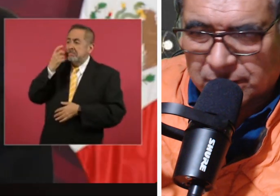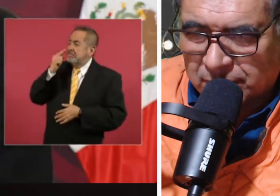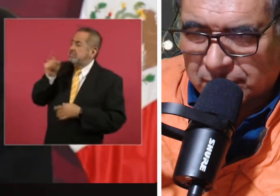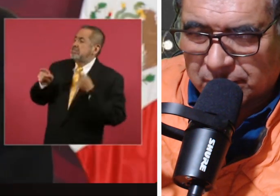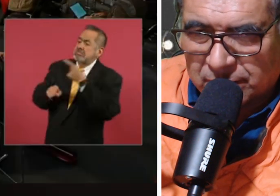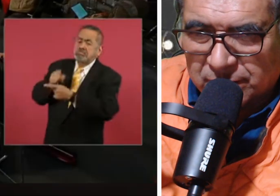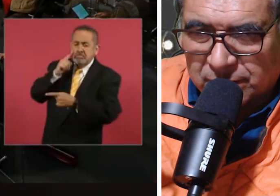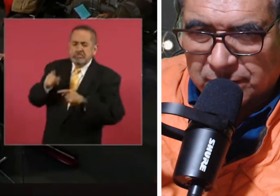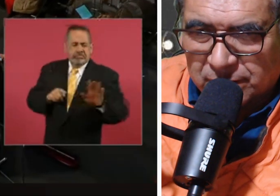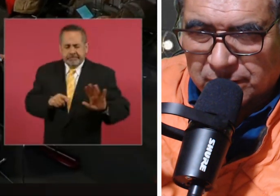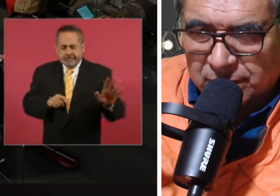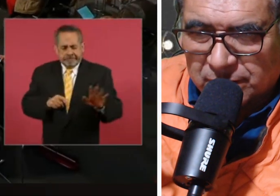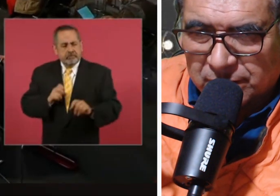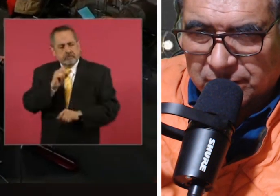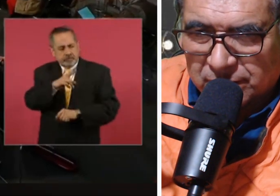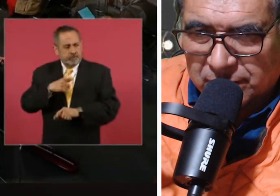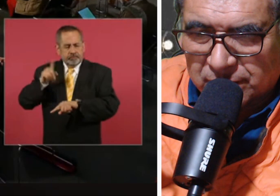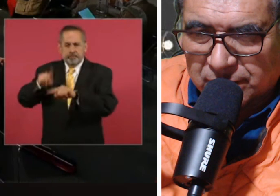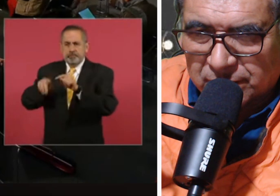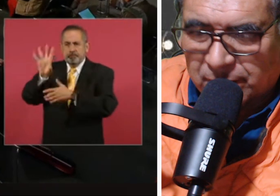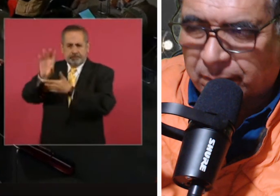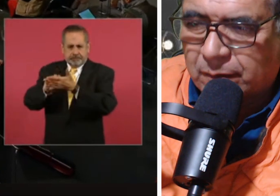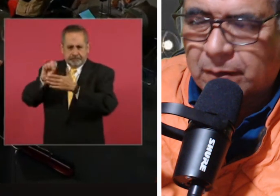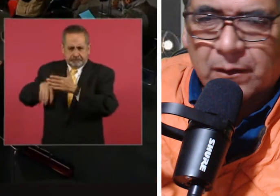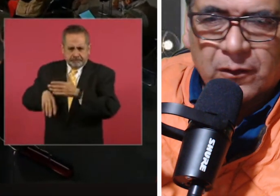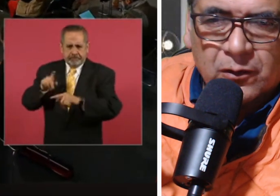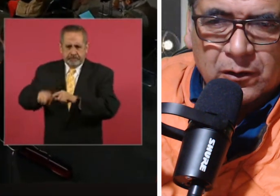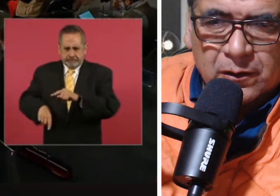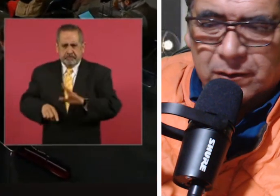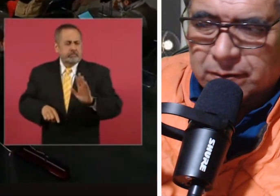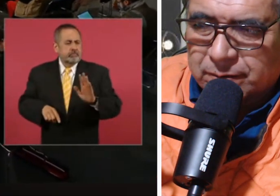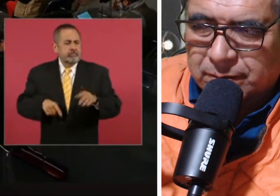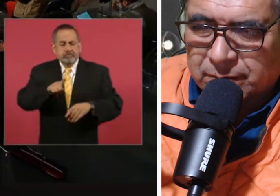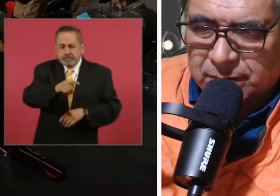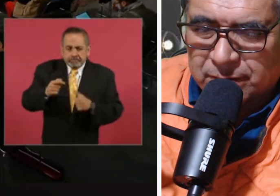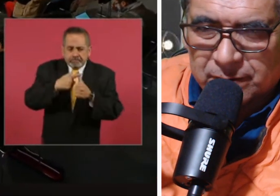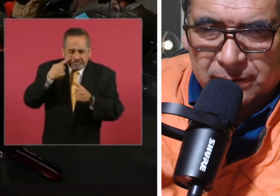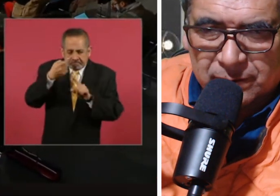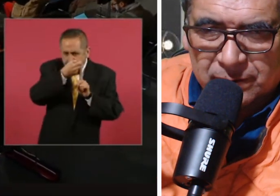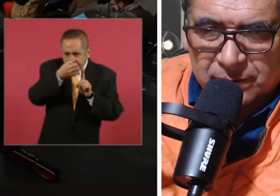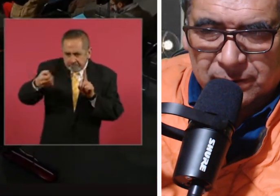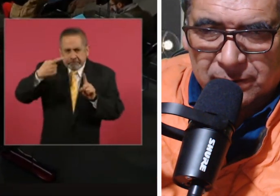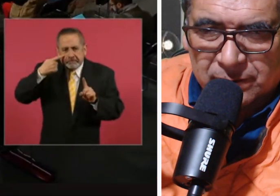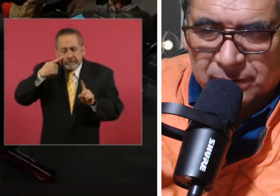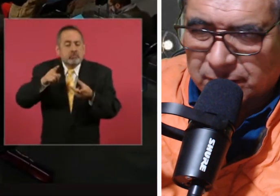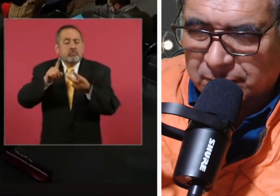nada pero sí quiero que revisen si dije lo que ellos están